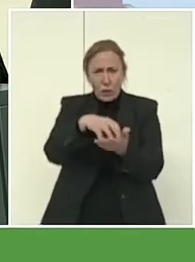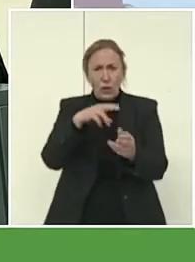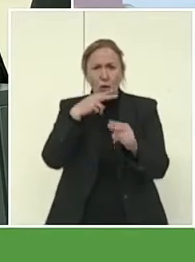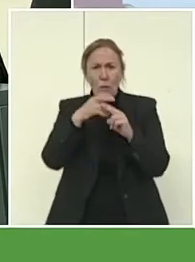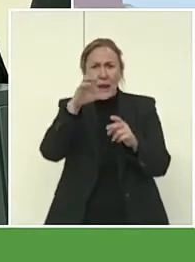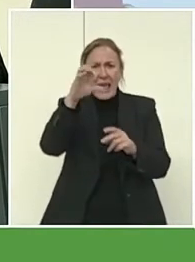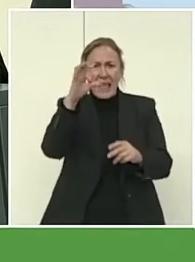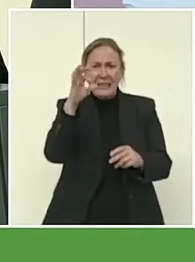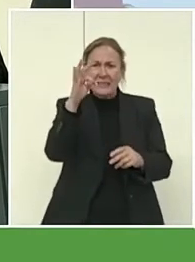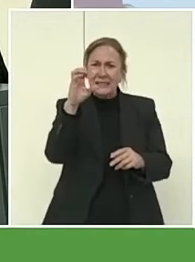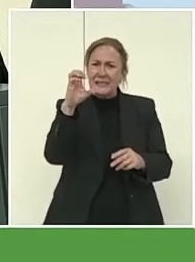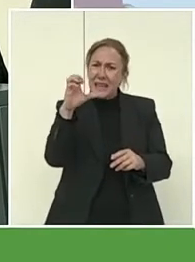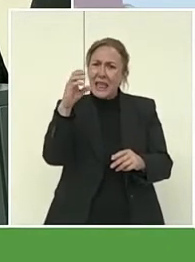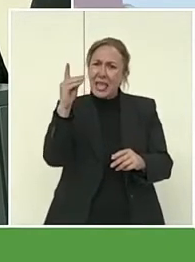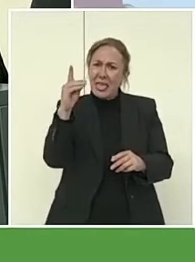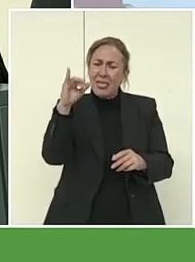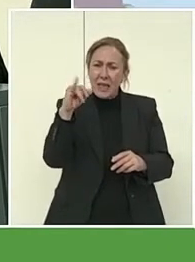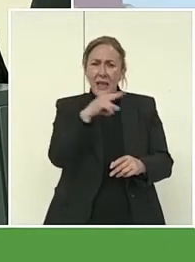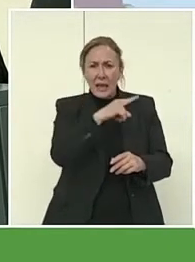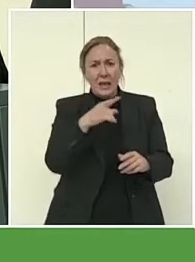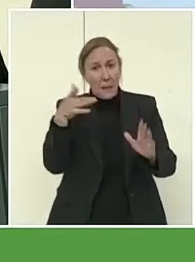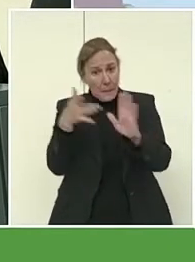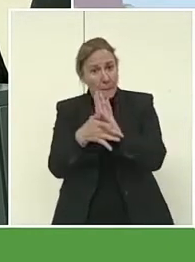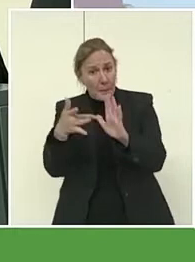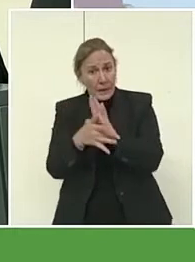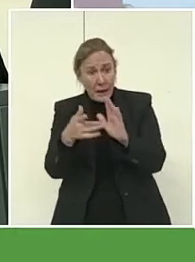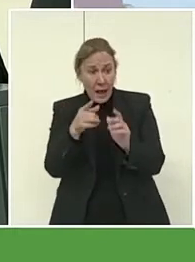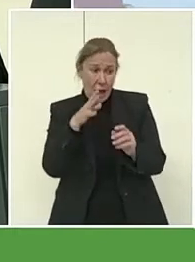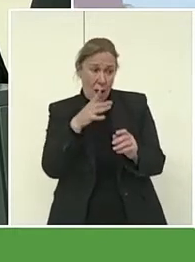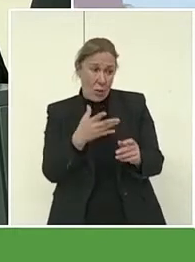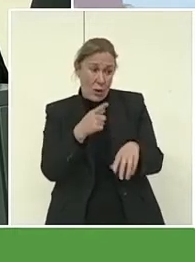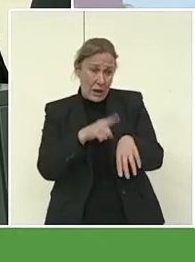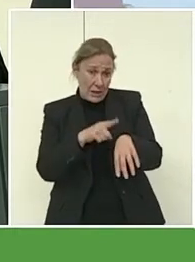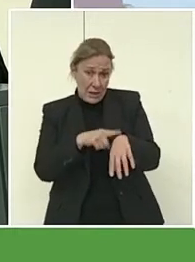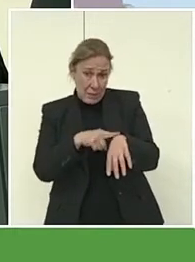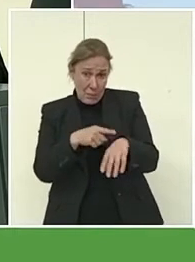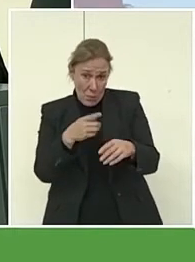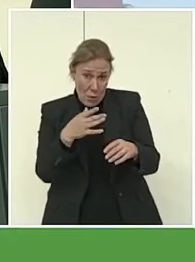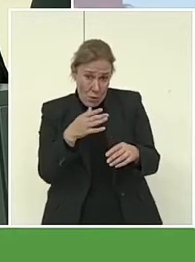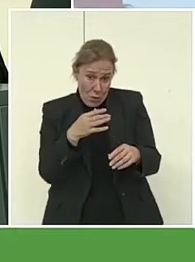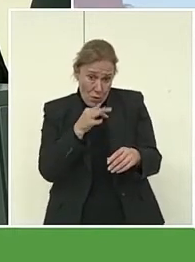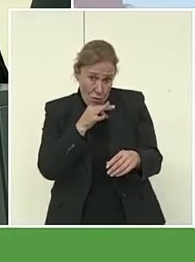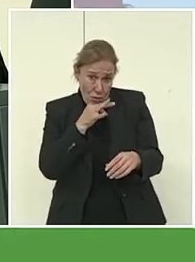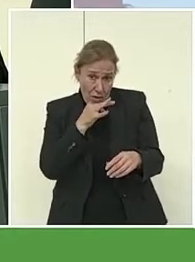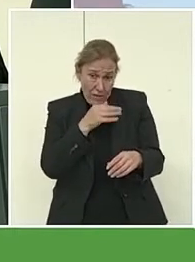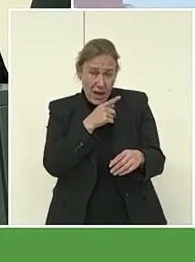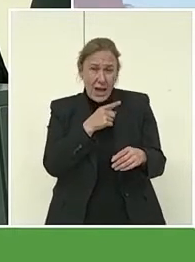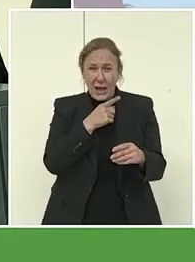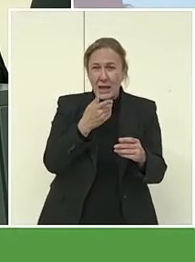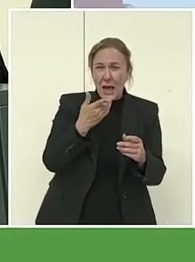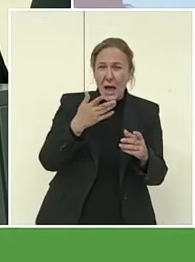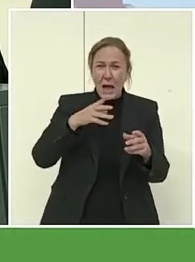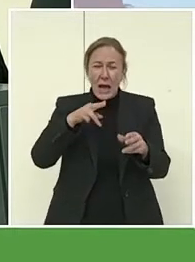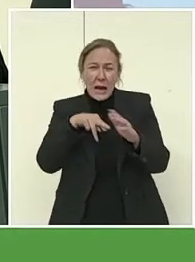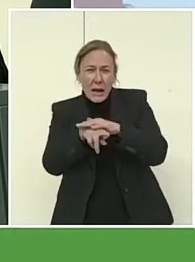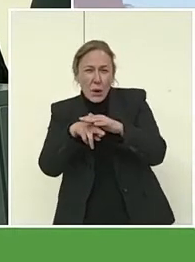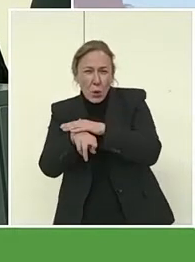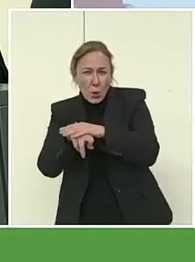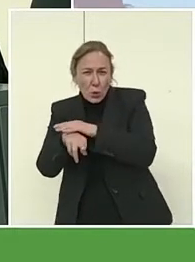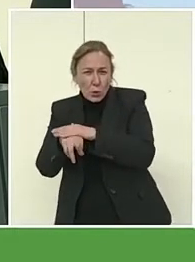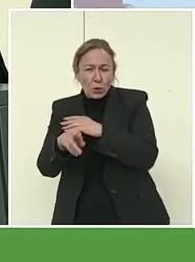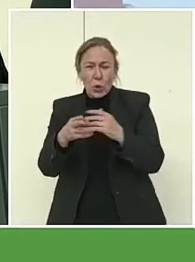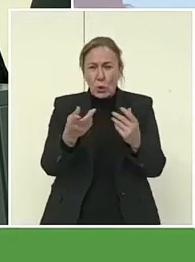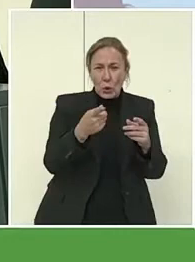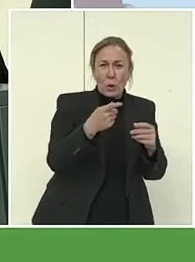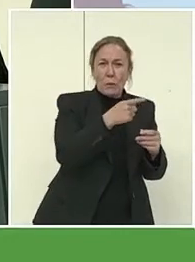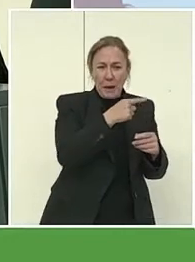y va a mostrar en los minutos que nos queda un poco, nos va a dar una visión de las actividades y los recursos de la misma para que